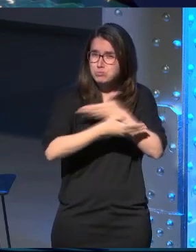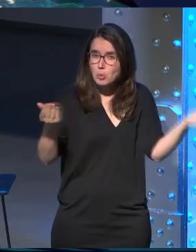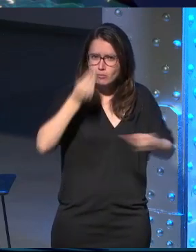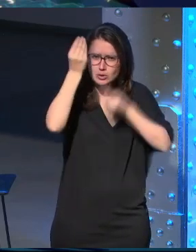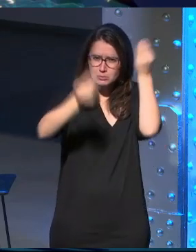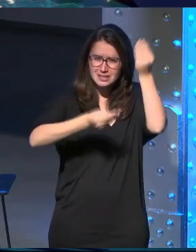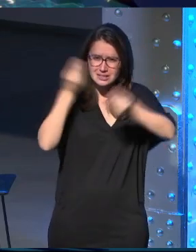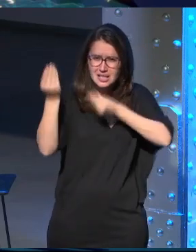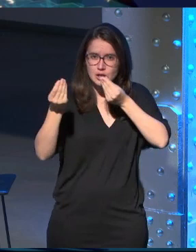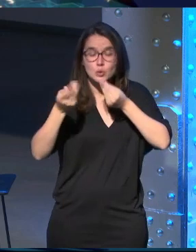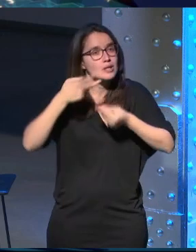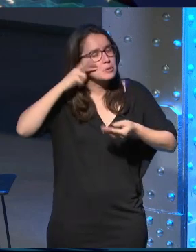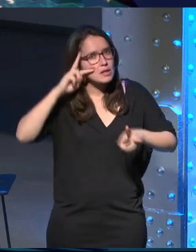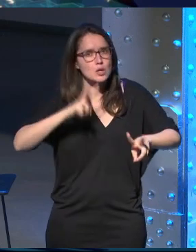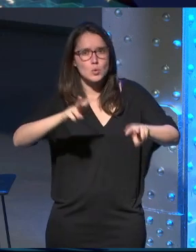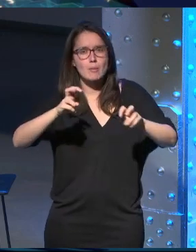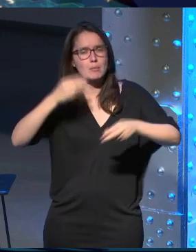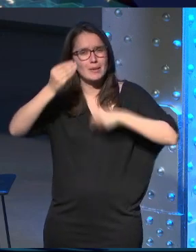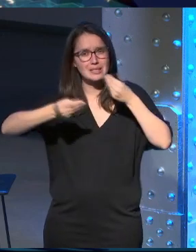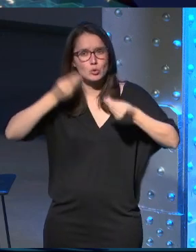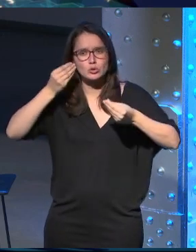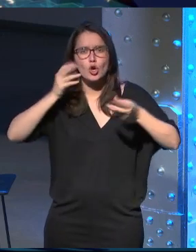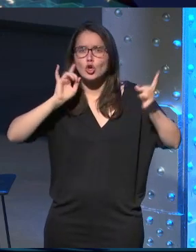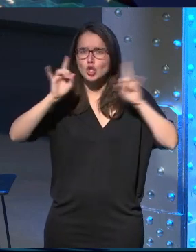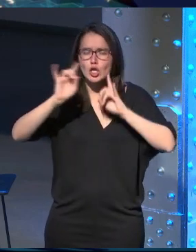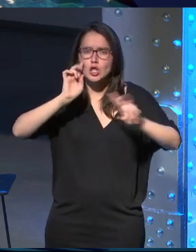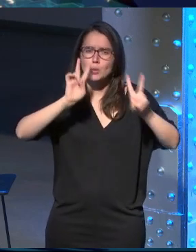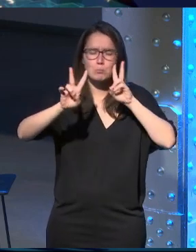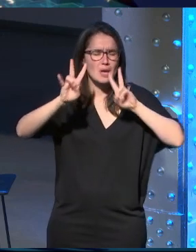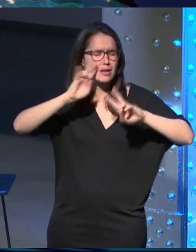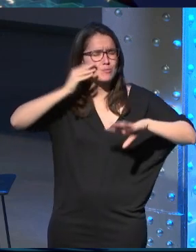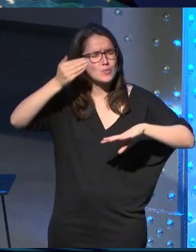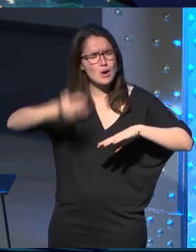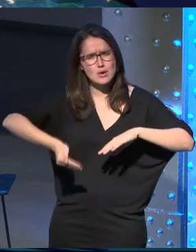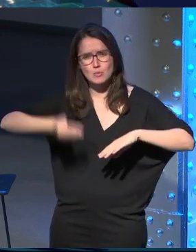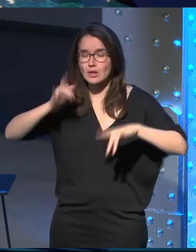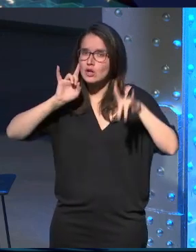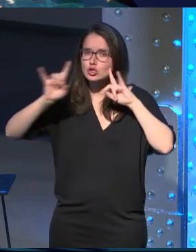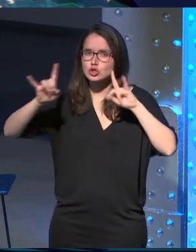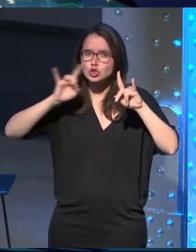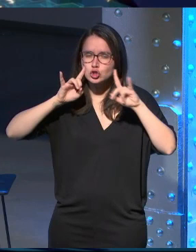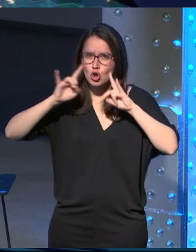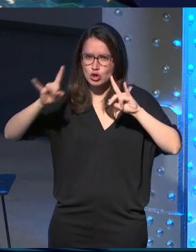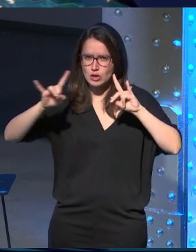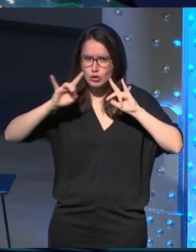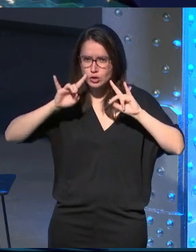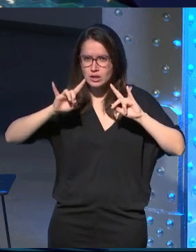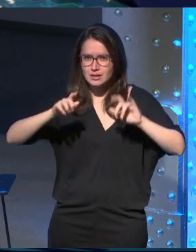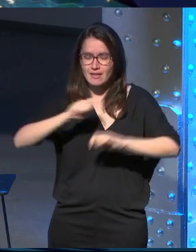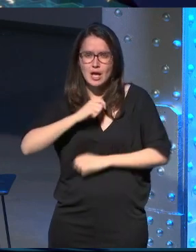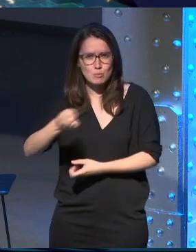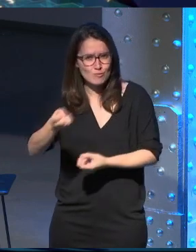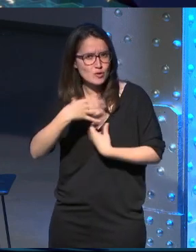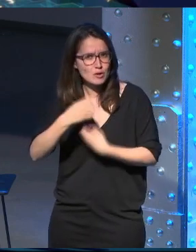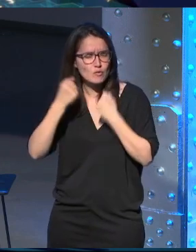ponemos a pensar en una experiencia y Melita también tiene una implementación del sonido ambisónico sonido que está posicionado y que te da mucha